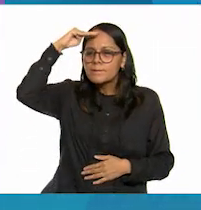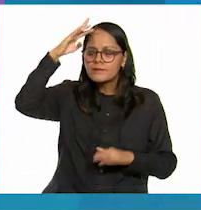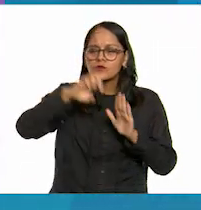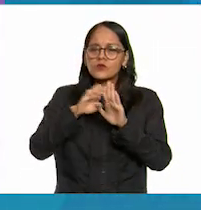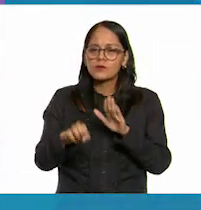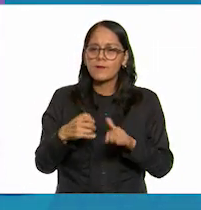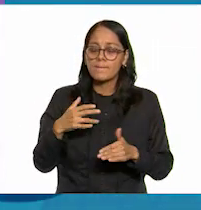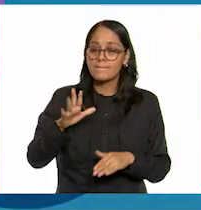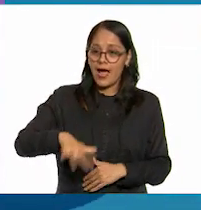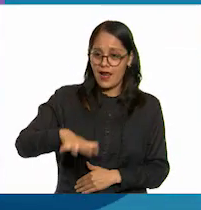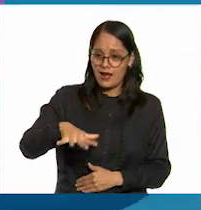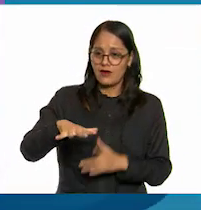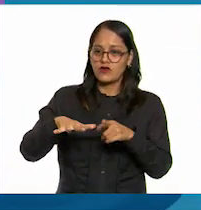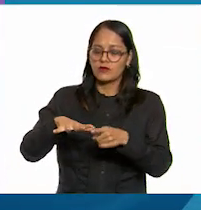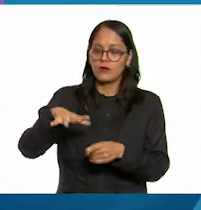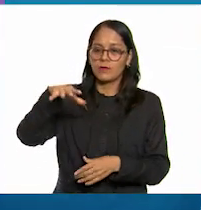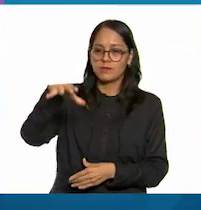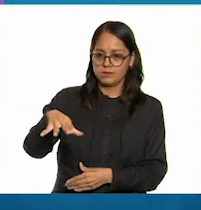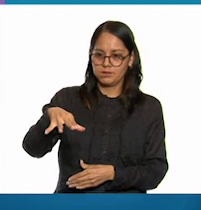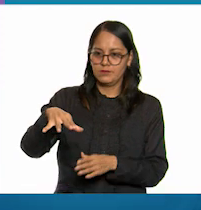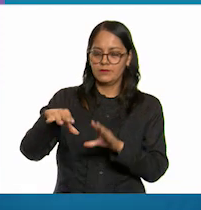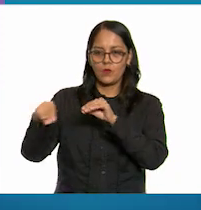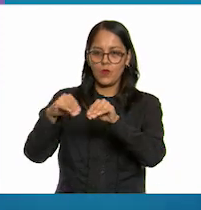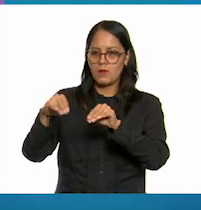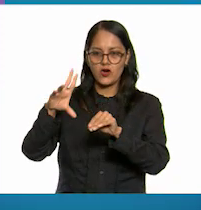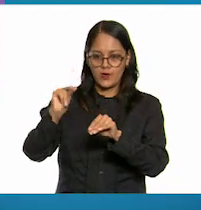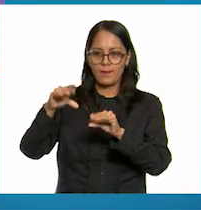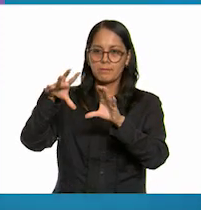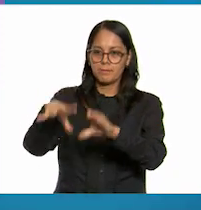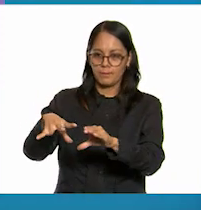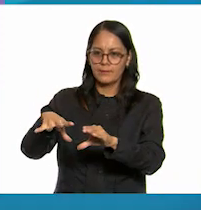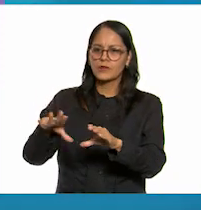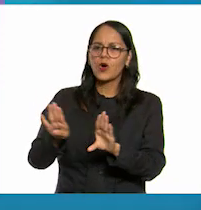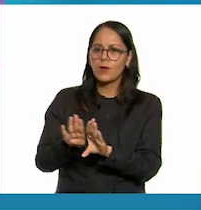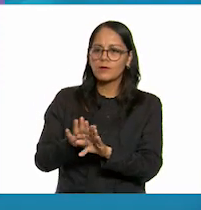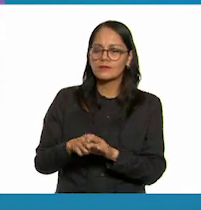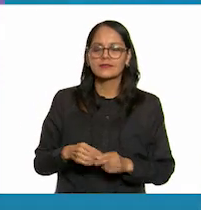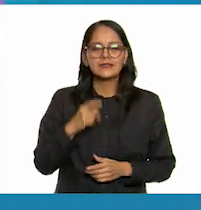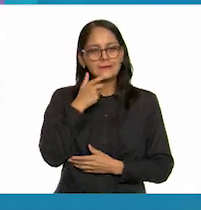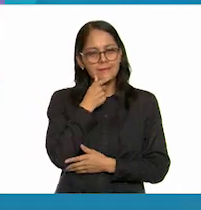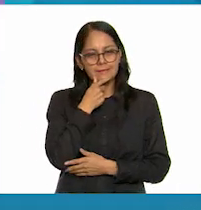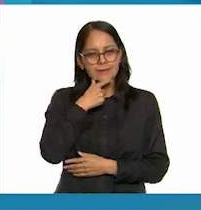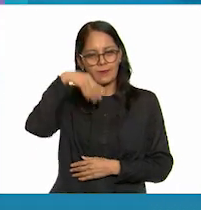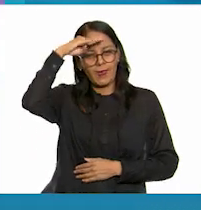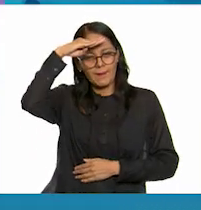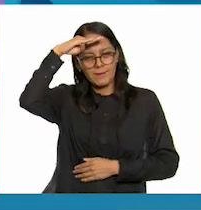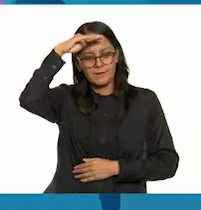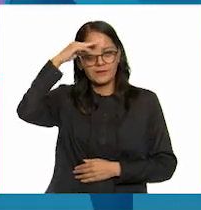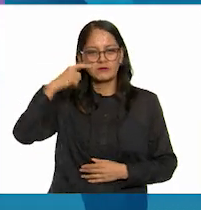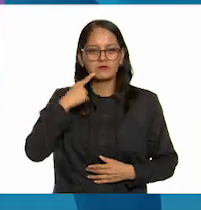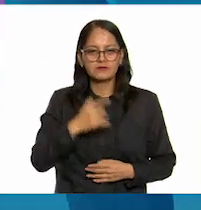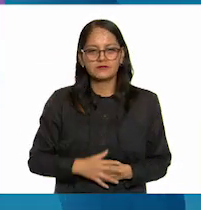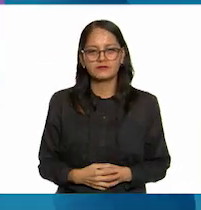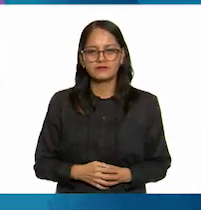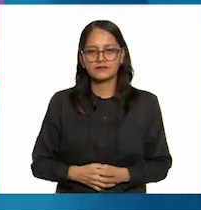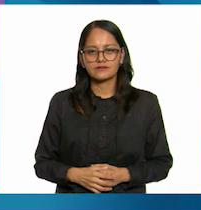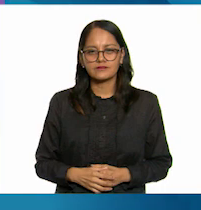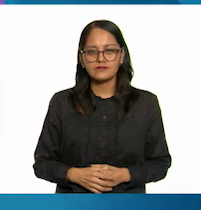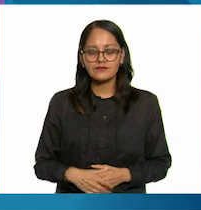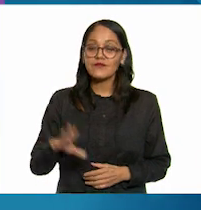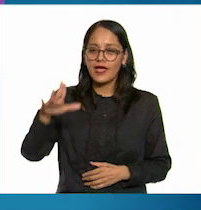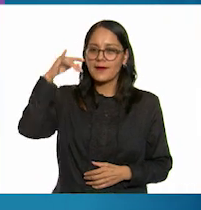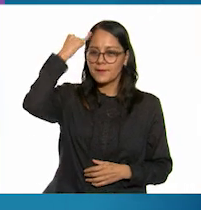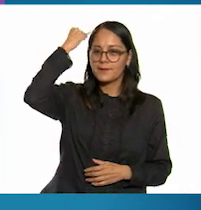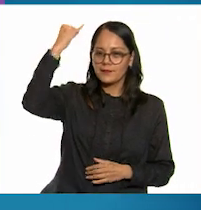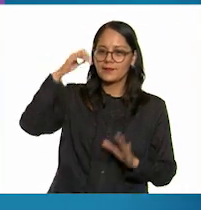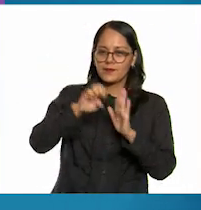se está el balón en reposo así quieto detenido déjeme analizar mis jugadas a